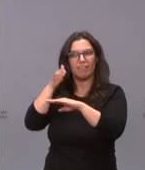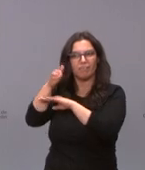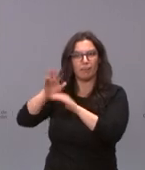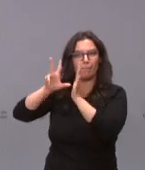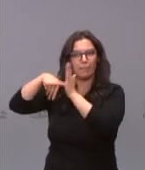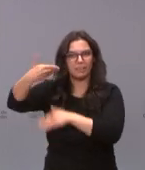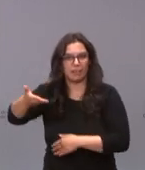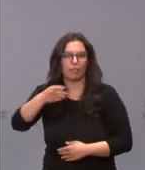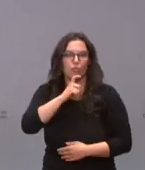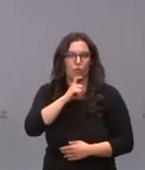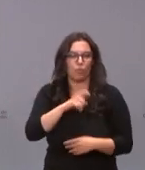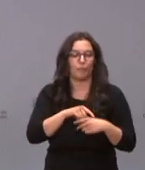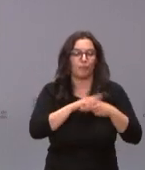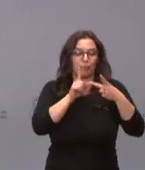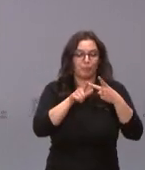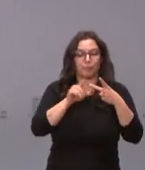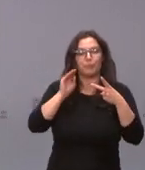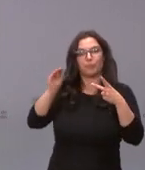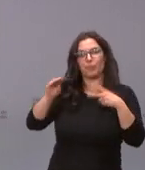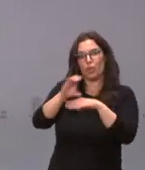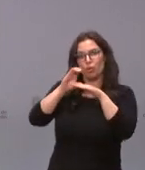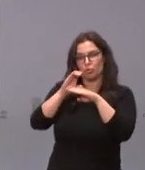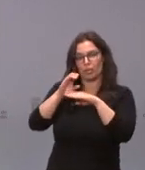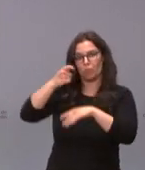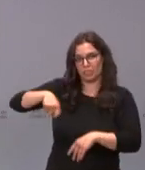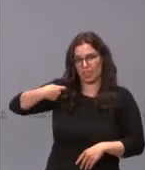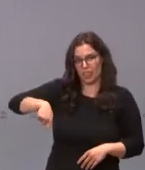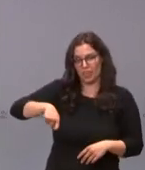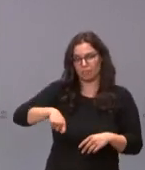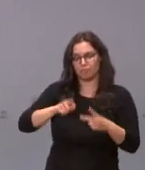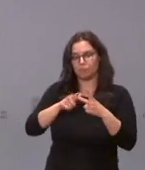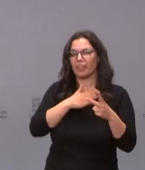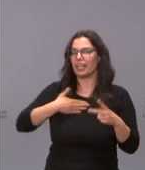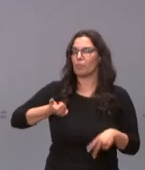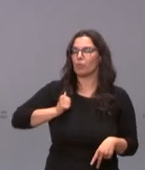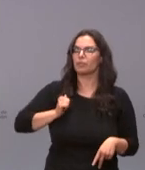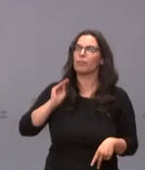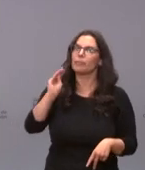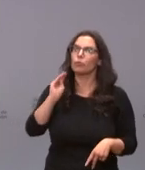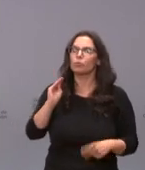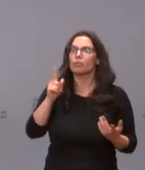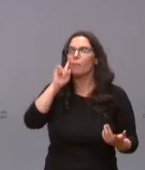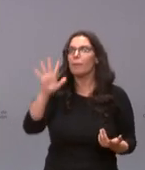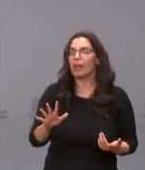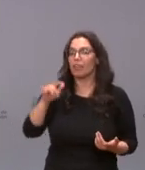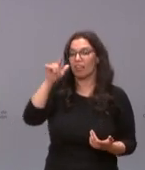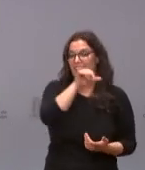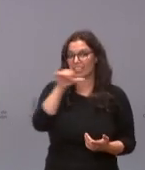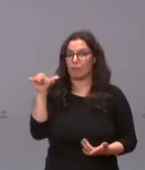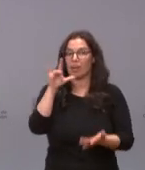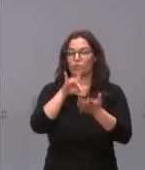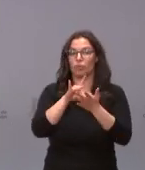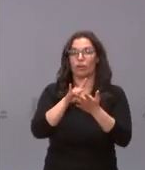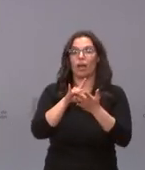y por otra parte al consejero de la presidencia quería aprovechar para preguntarle qué le parece el debate que ha habido esta semana en el